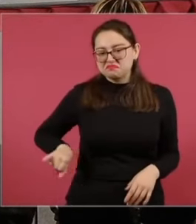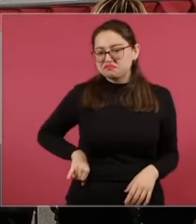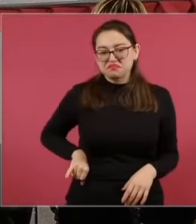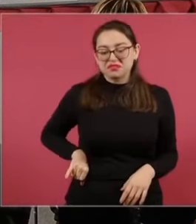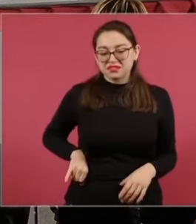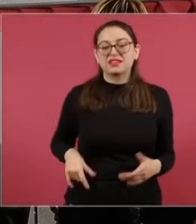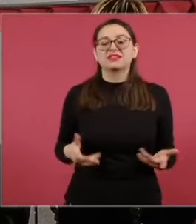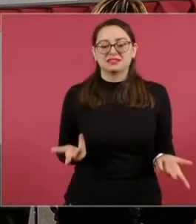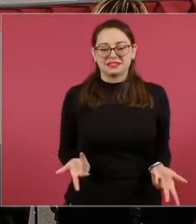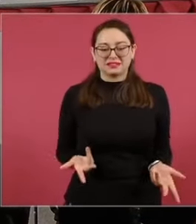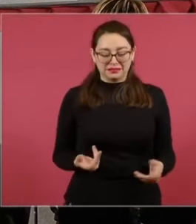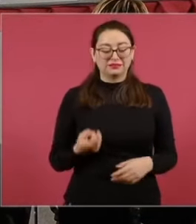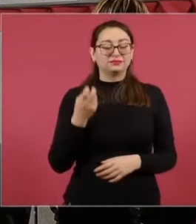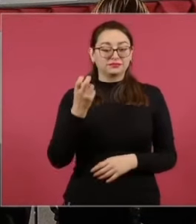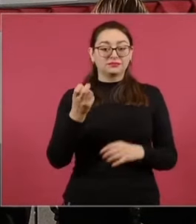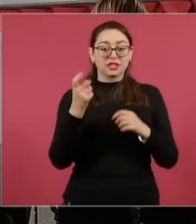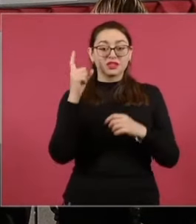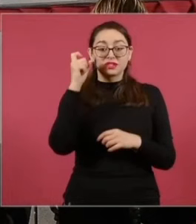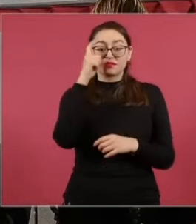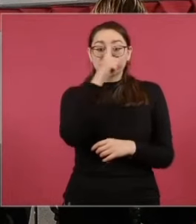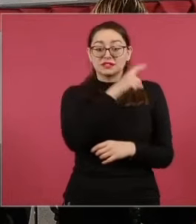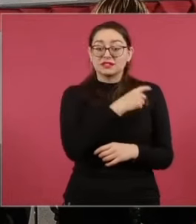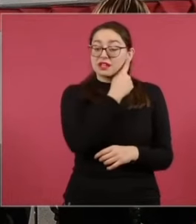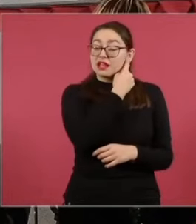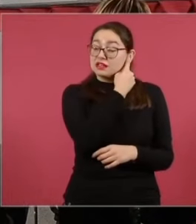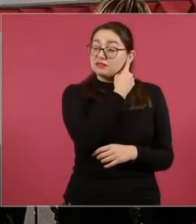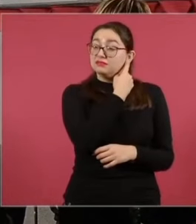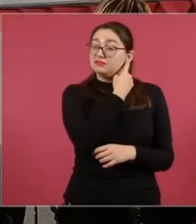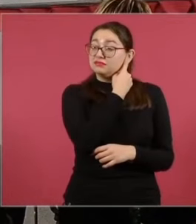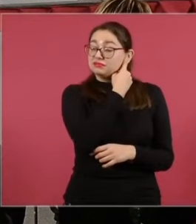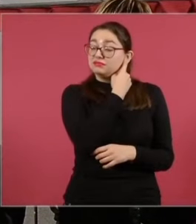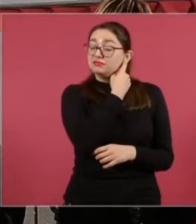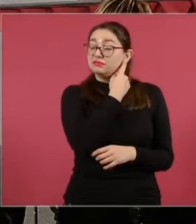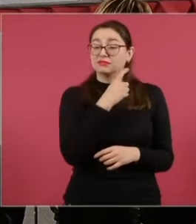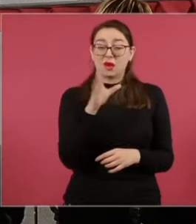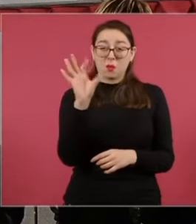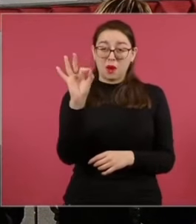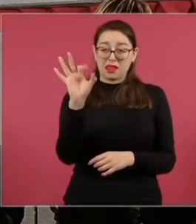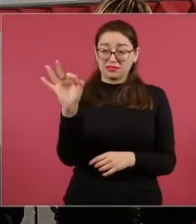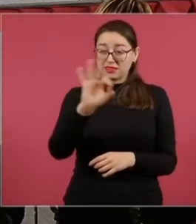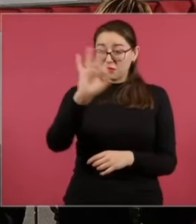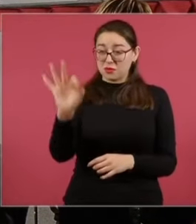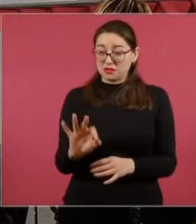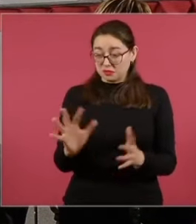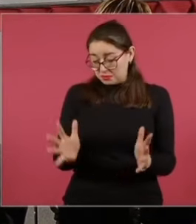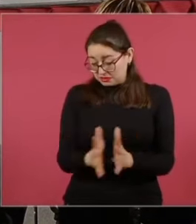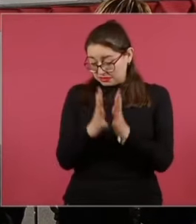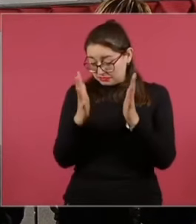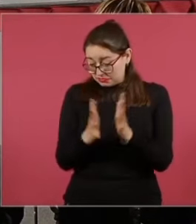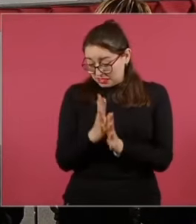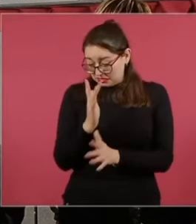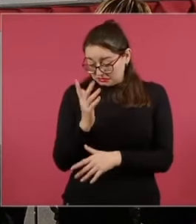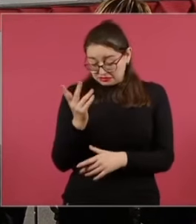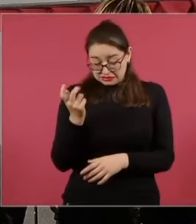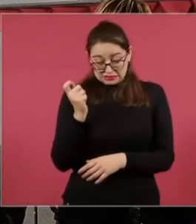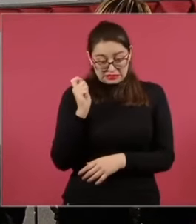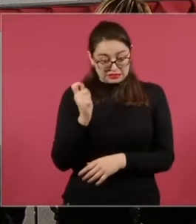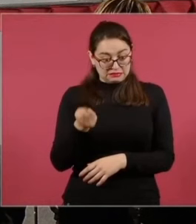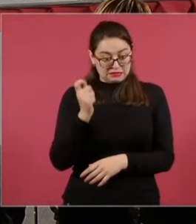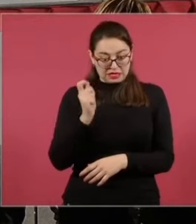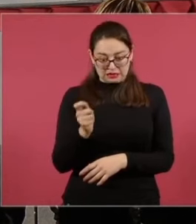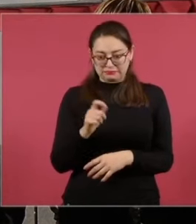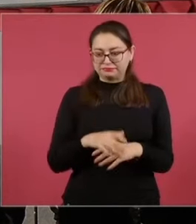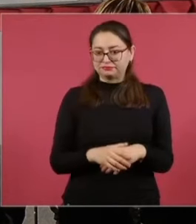ciento, pues un padrón de casi, no sé ahora, pero debe ser como de 90 millones,